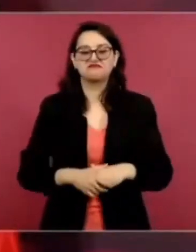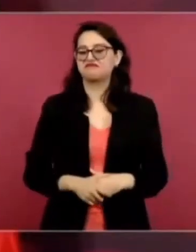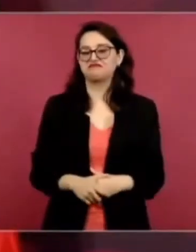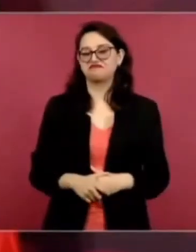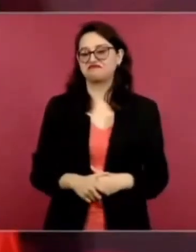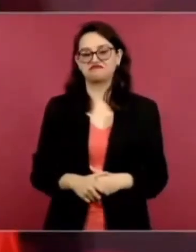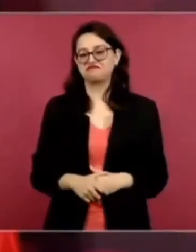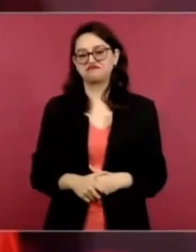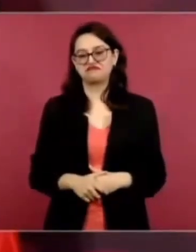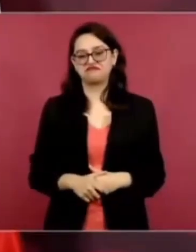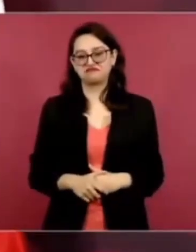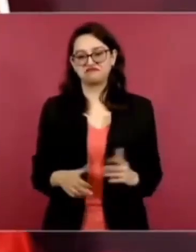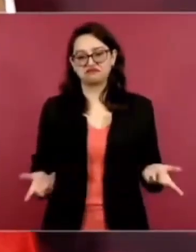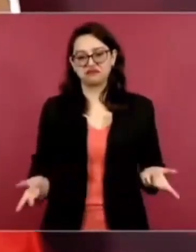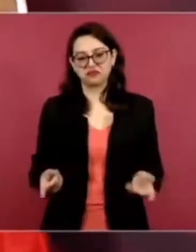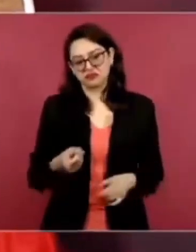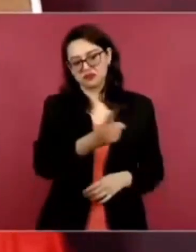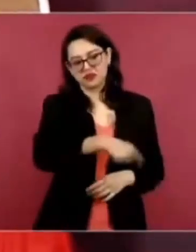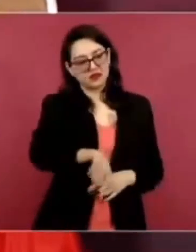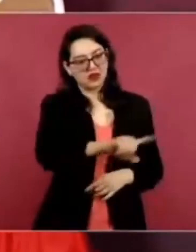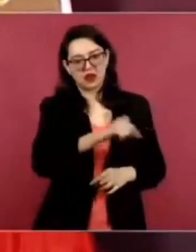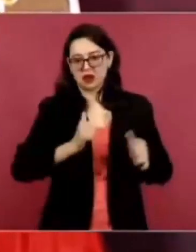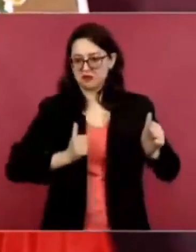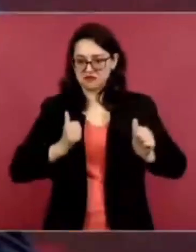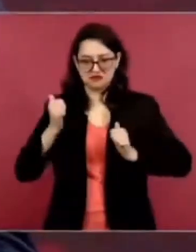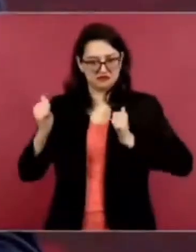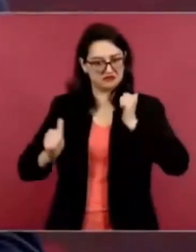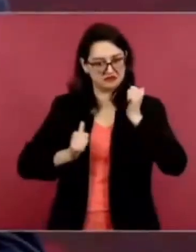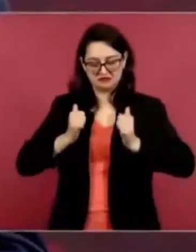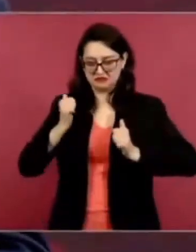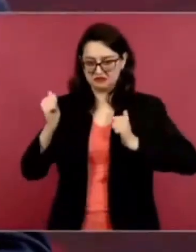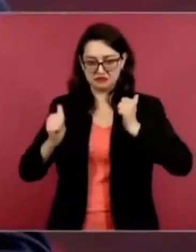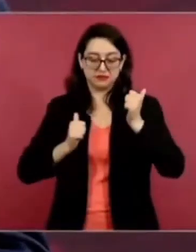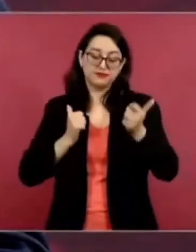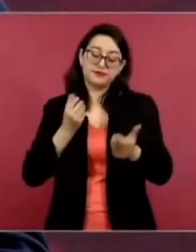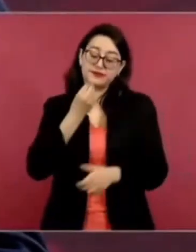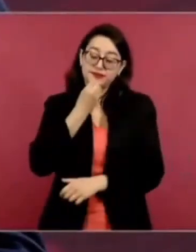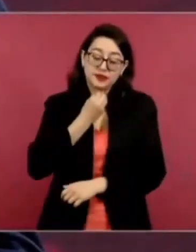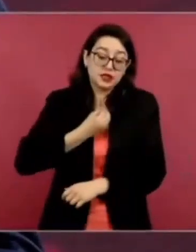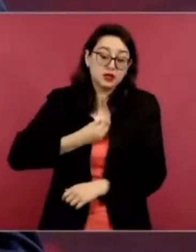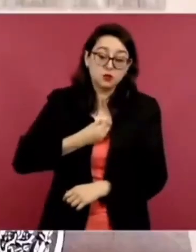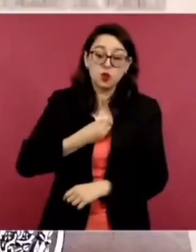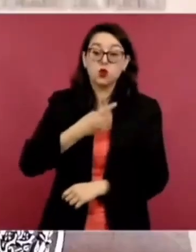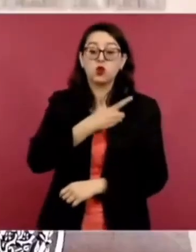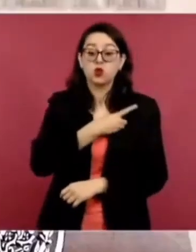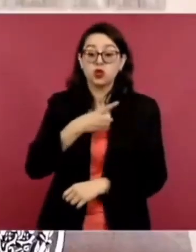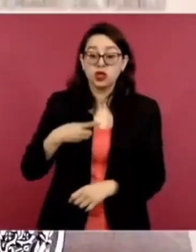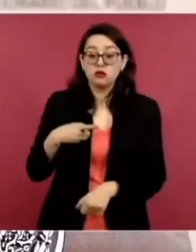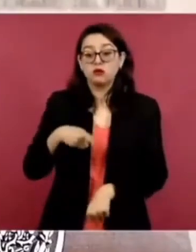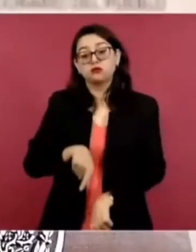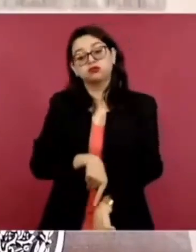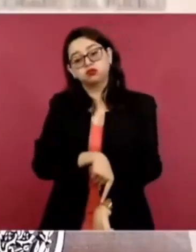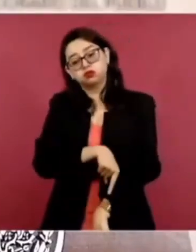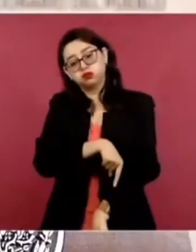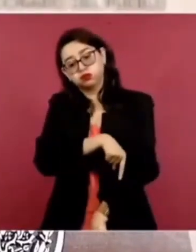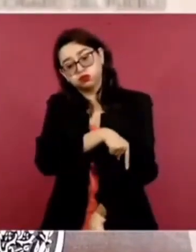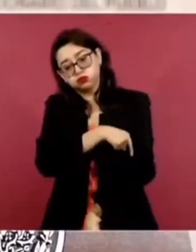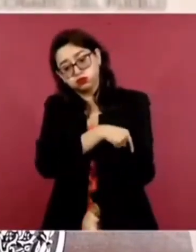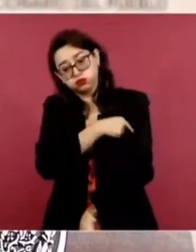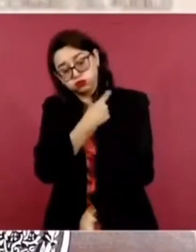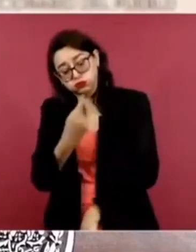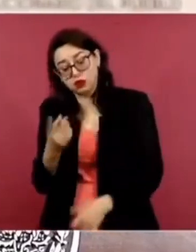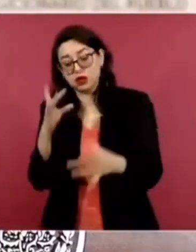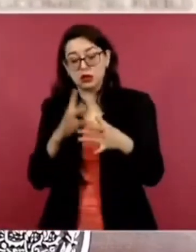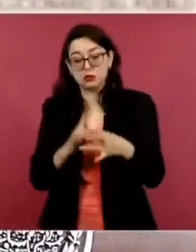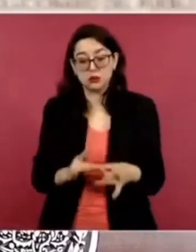Ahora sí que a veces tiene uno que caer en el maniqueísmo. ¿Blanco